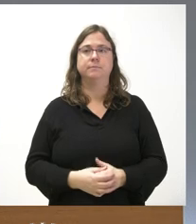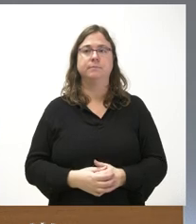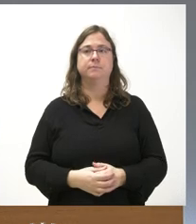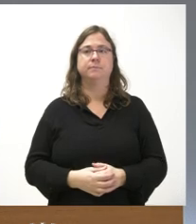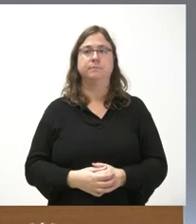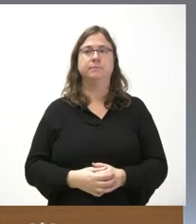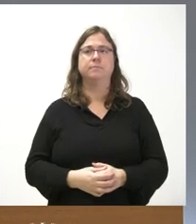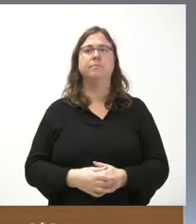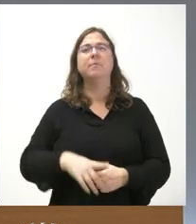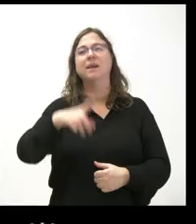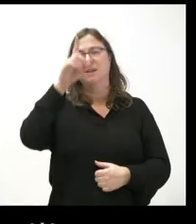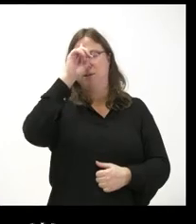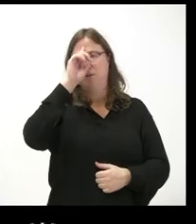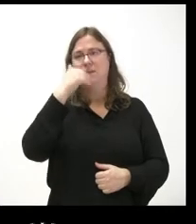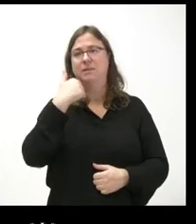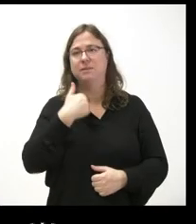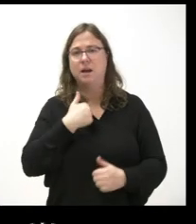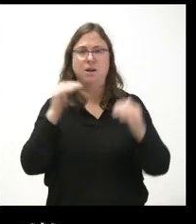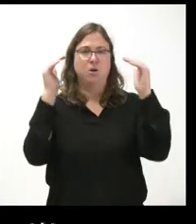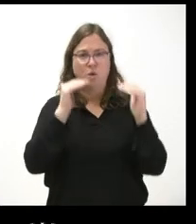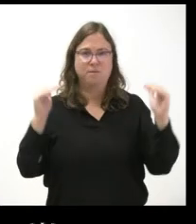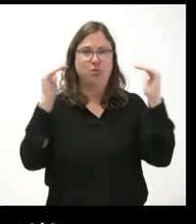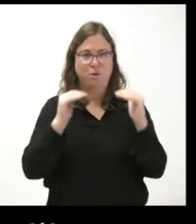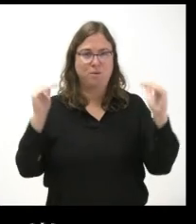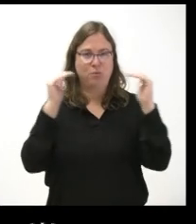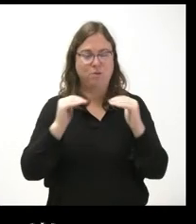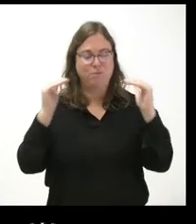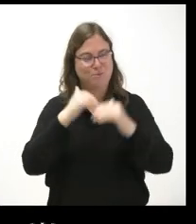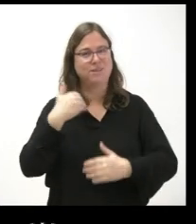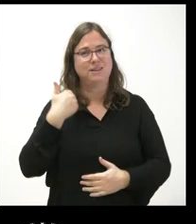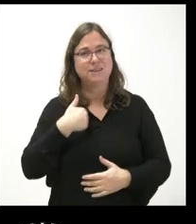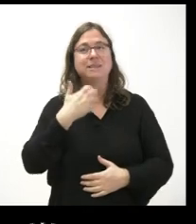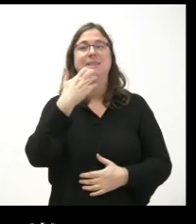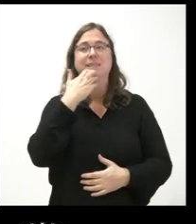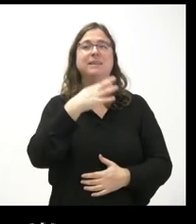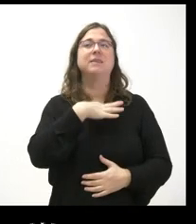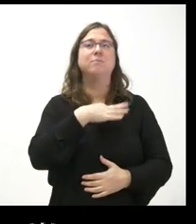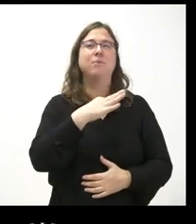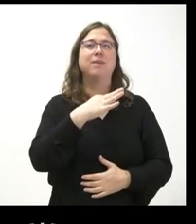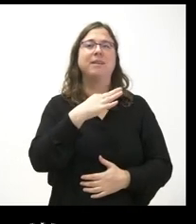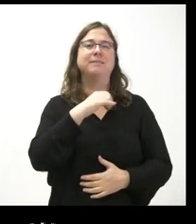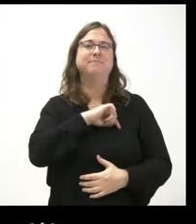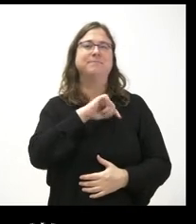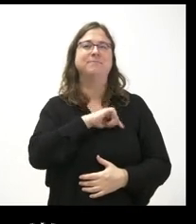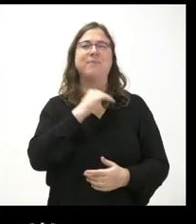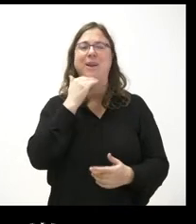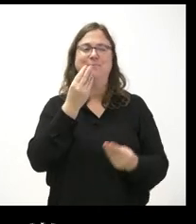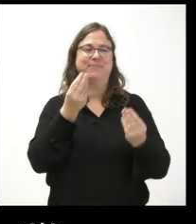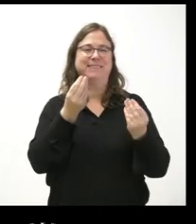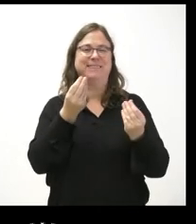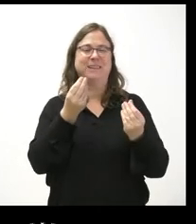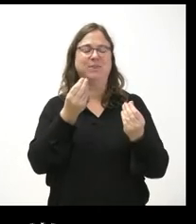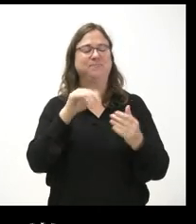no sé si después de tantos jueves de lo que vamos de legislatura si nos puede decir si está un poco no sé la sensación de